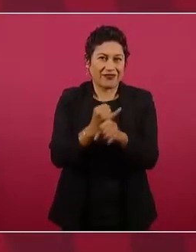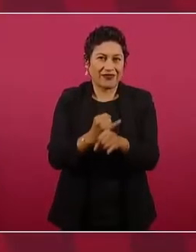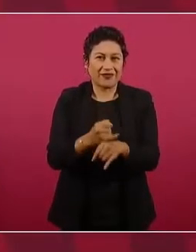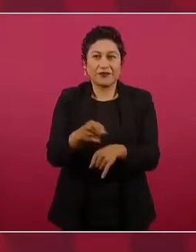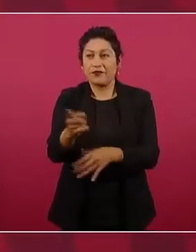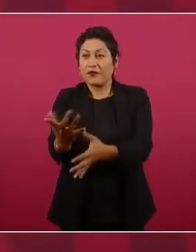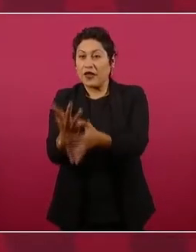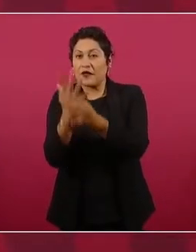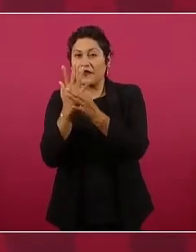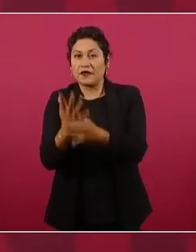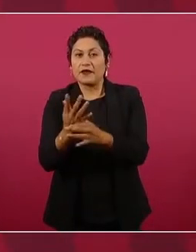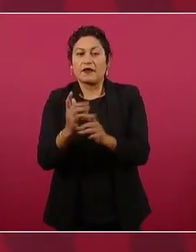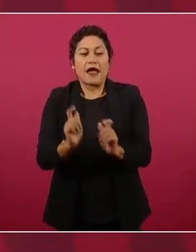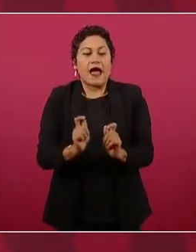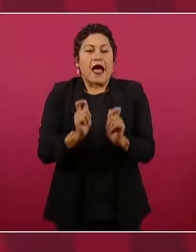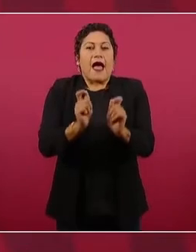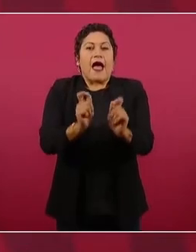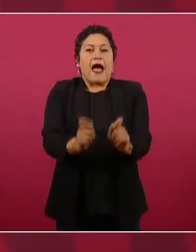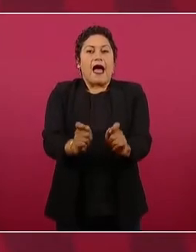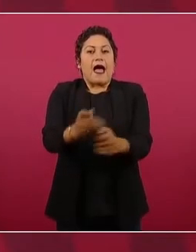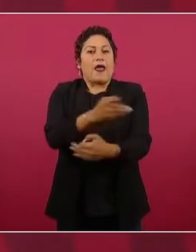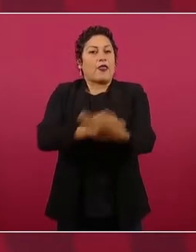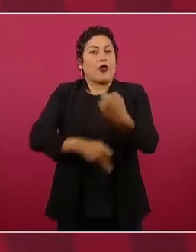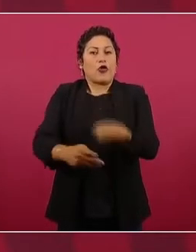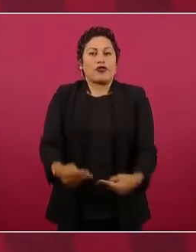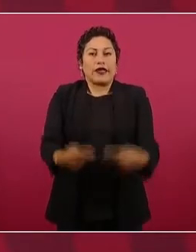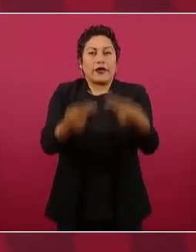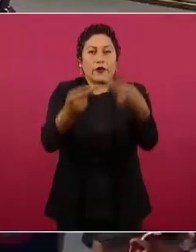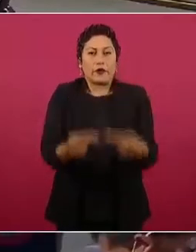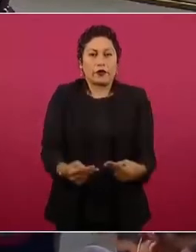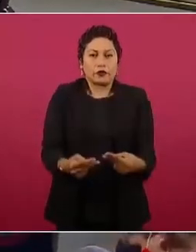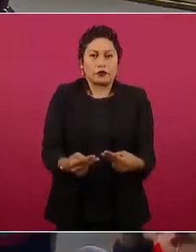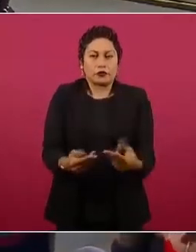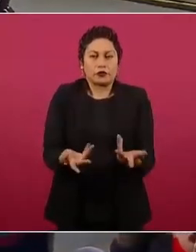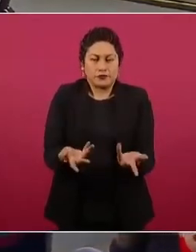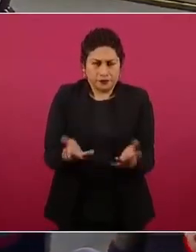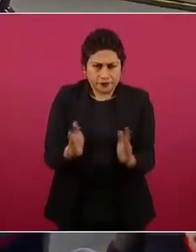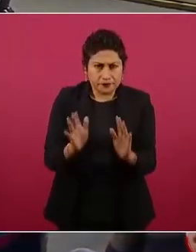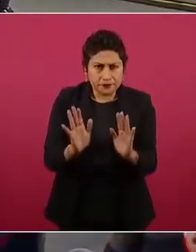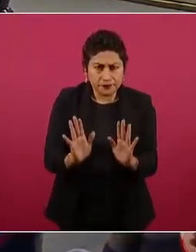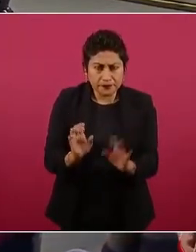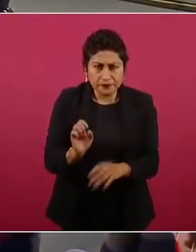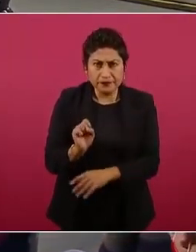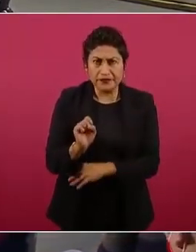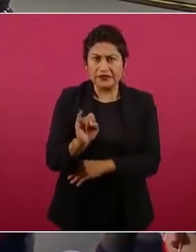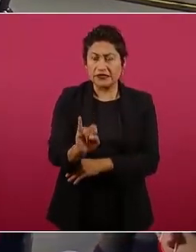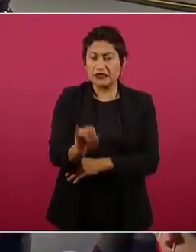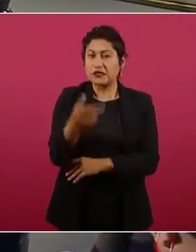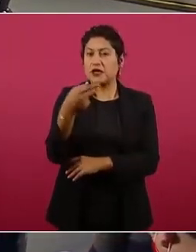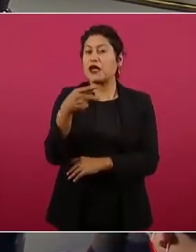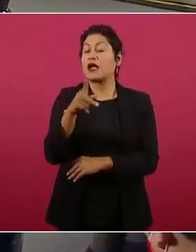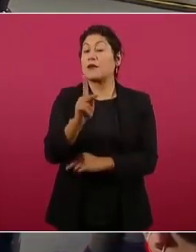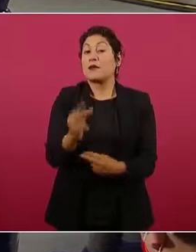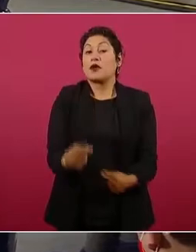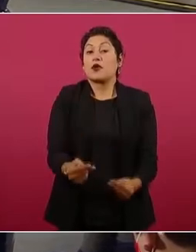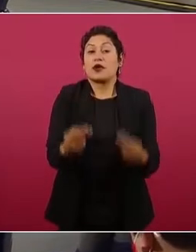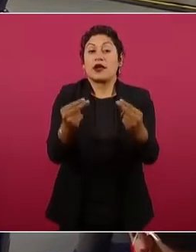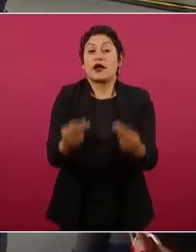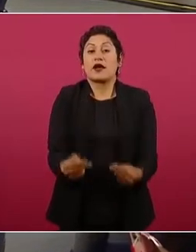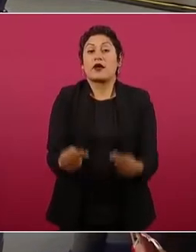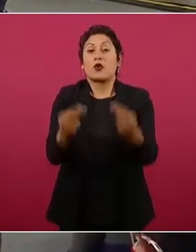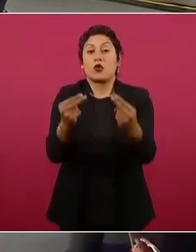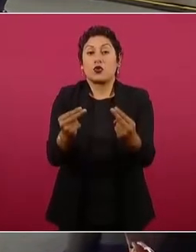pero si el mercado no